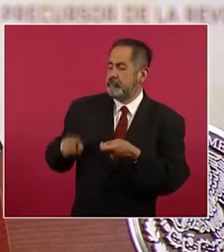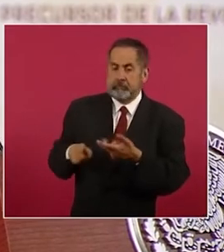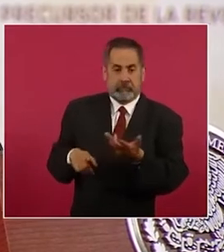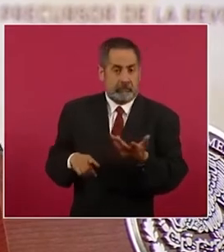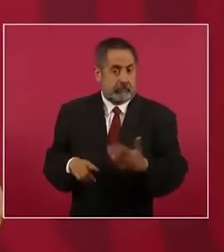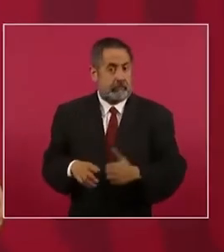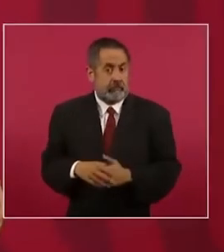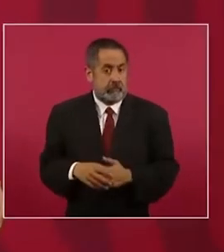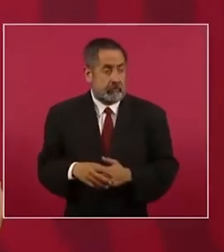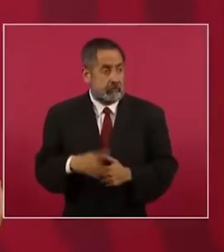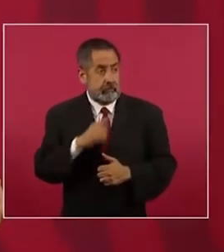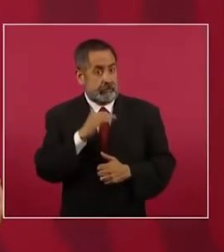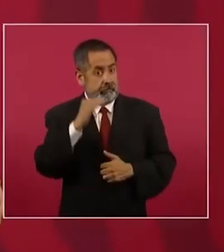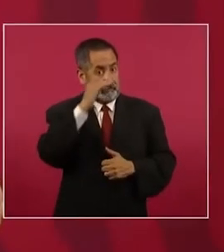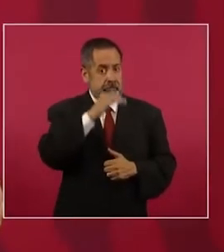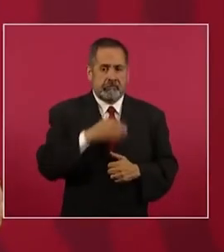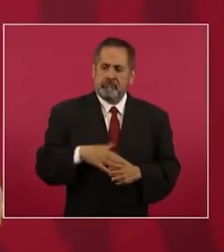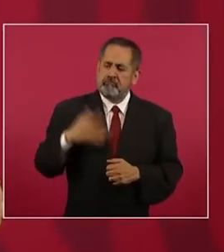mandaban